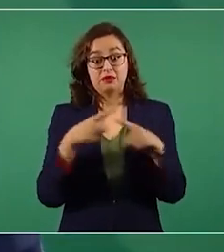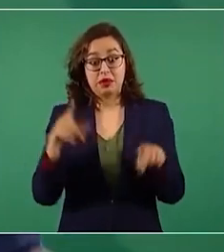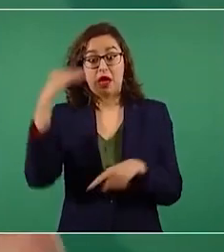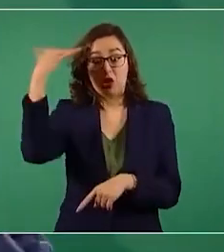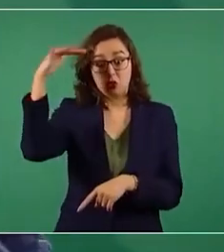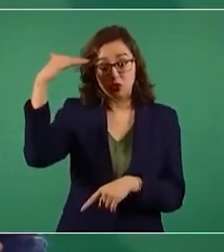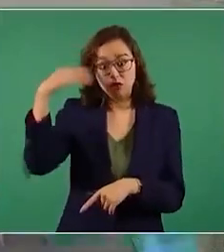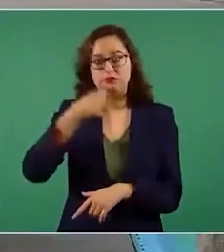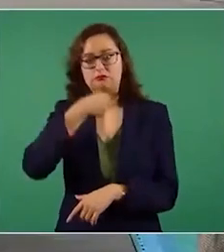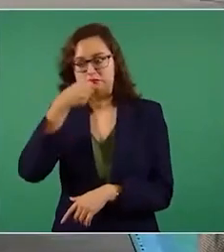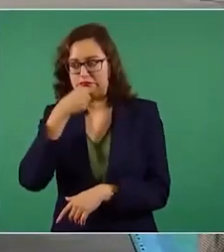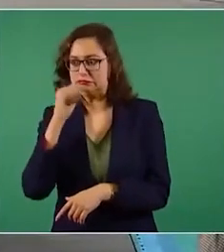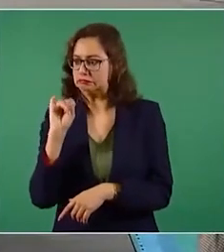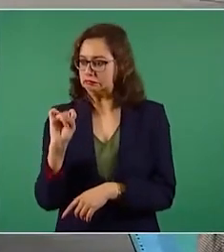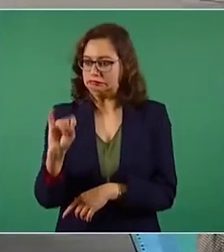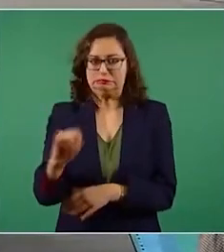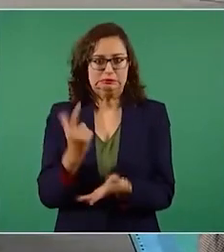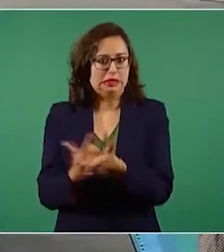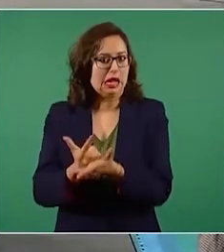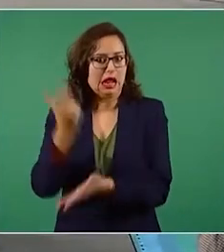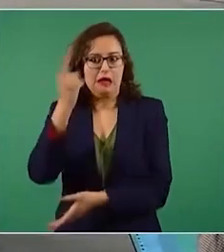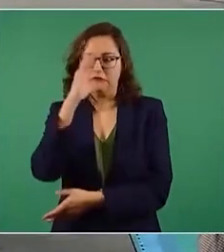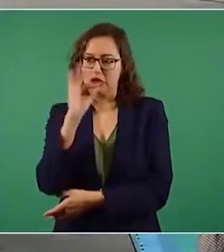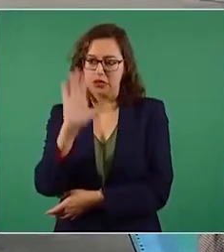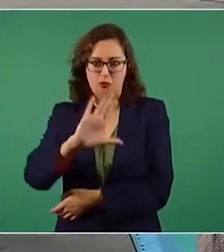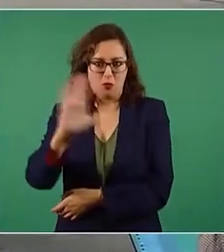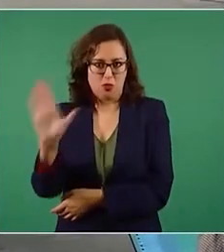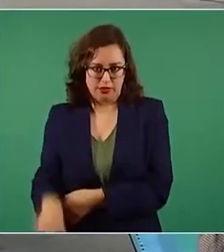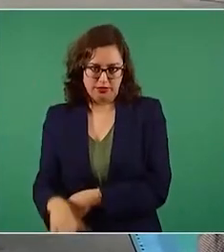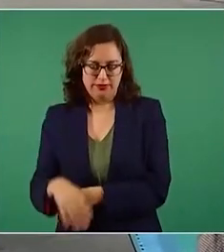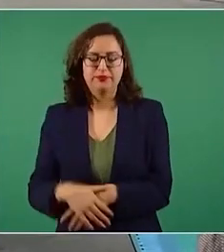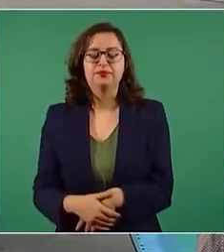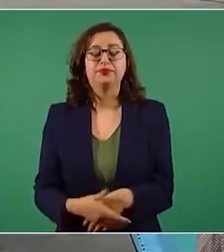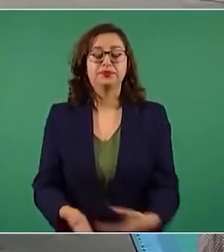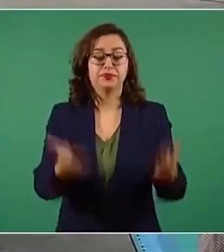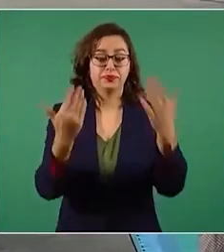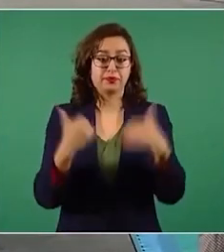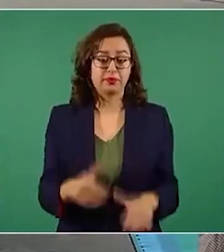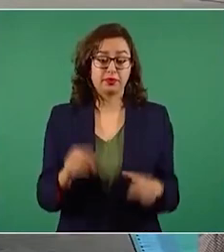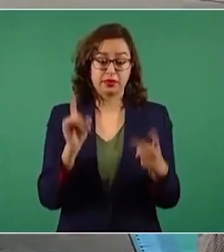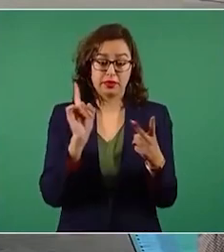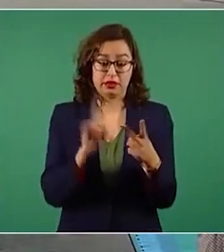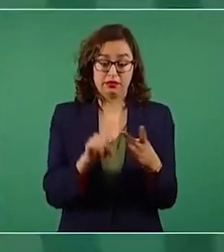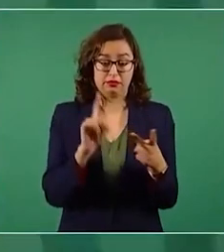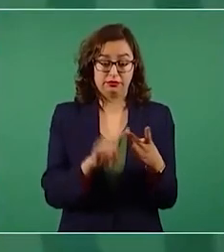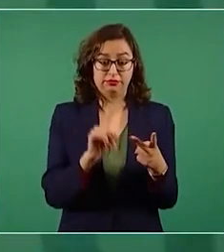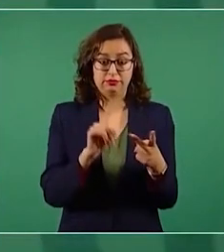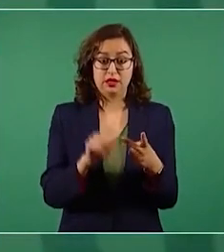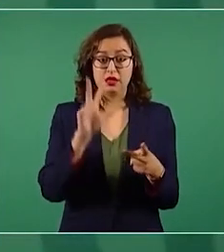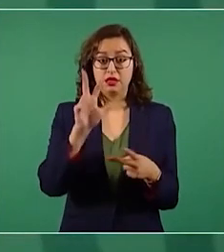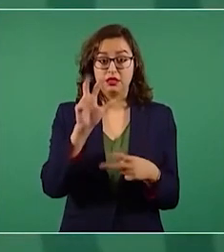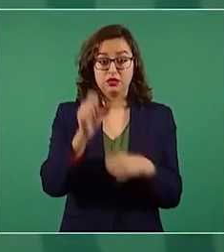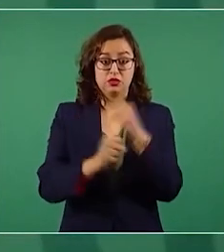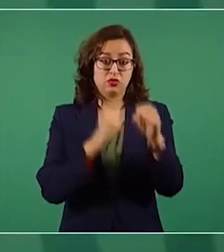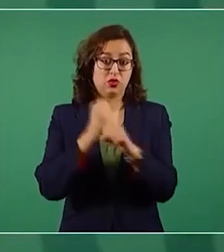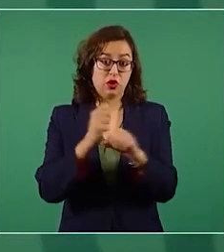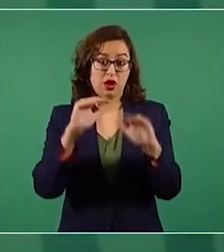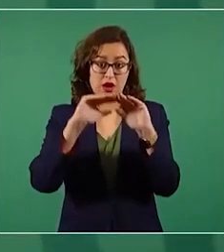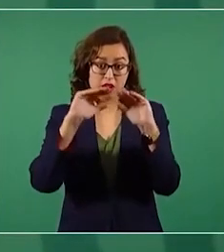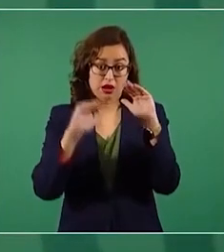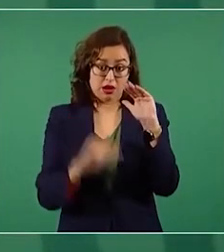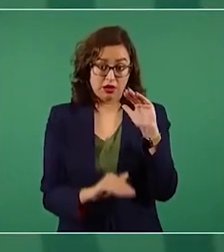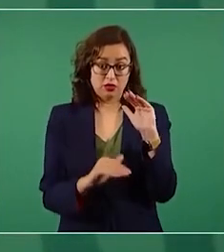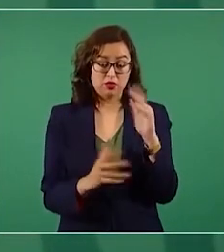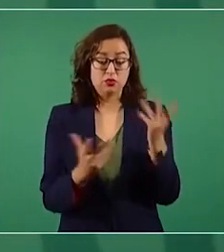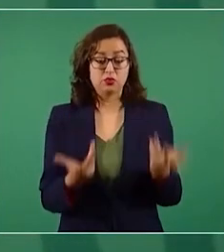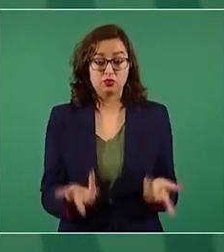mayores. Y la segunda potencial utilidad de vacunar a menores de 18 años es la